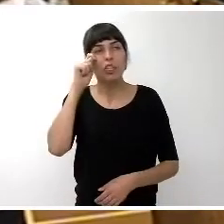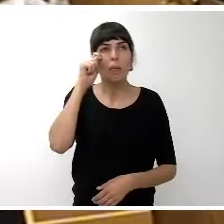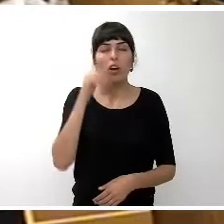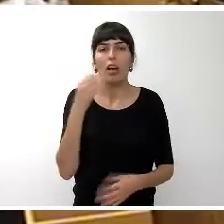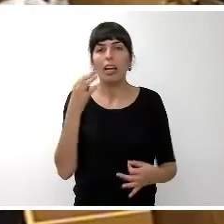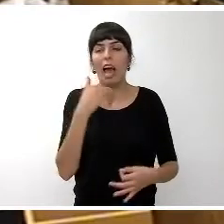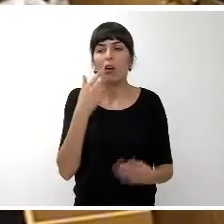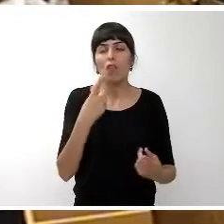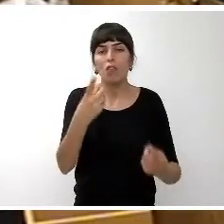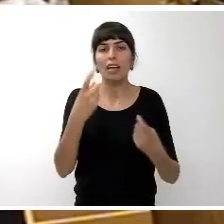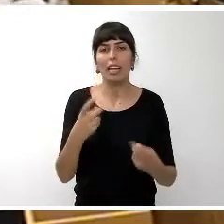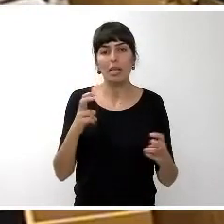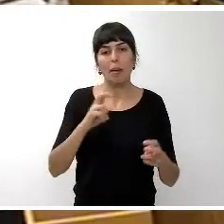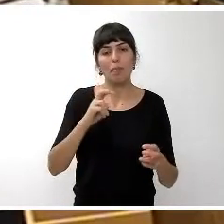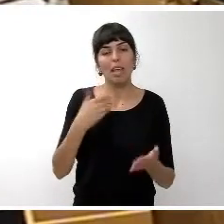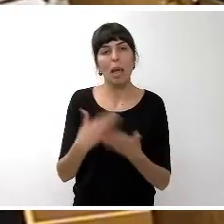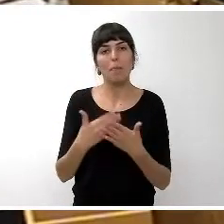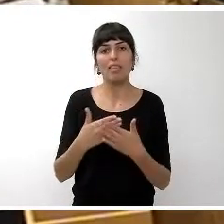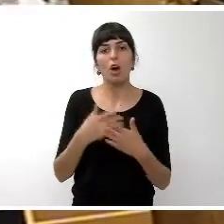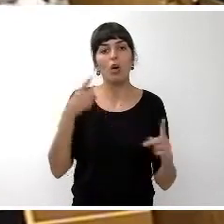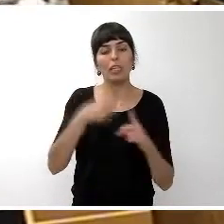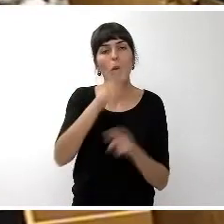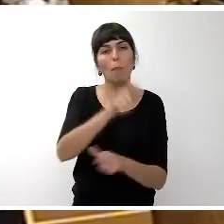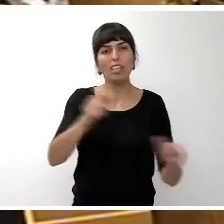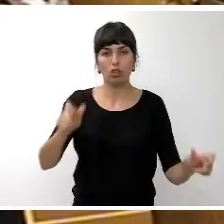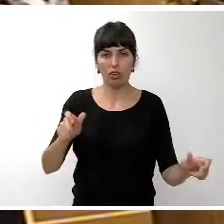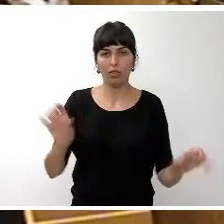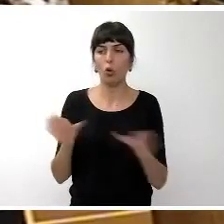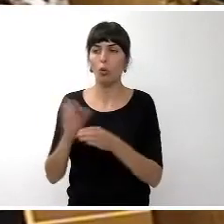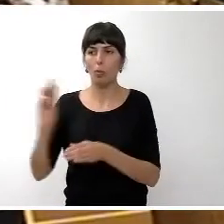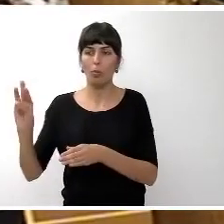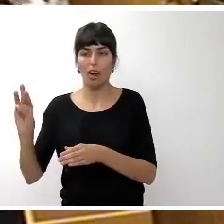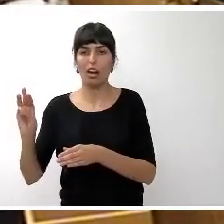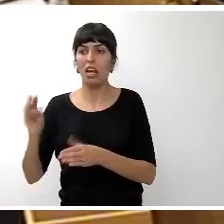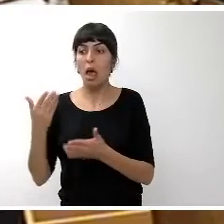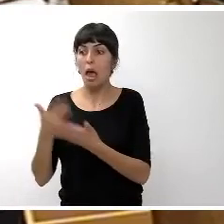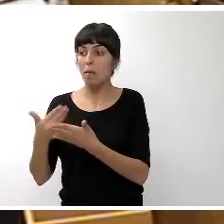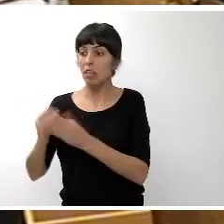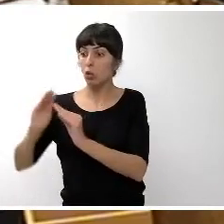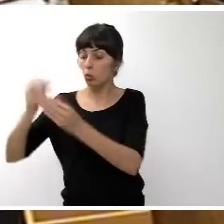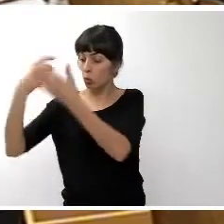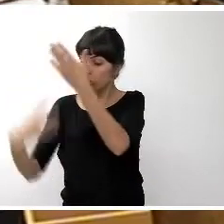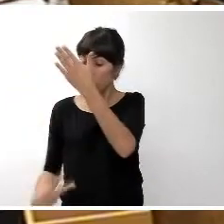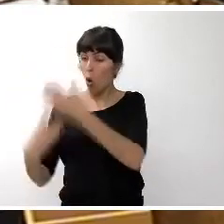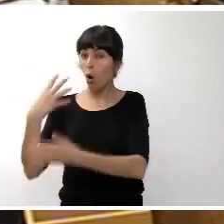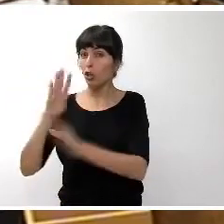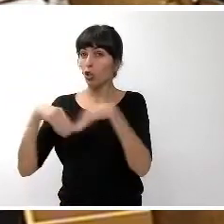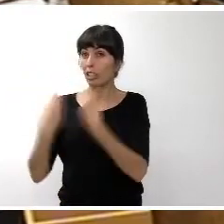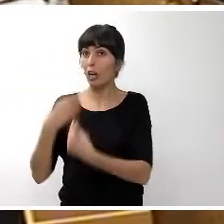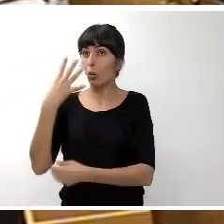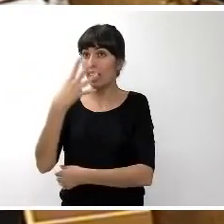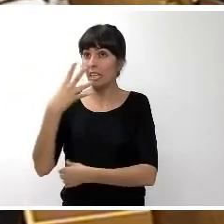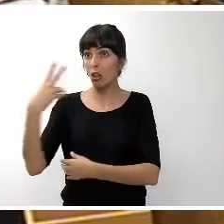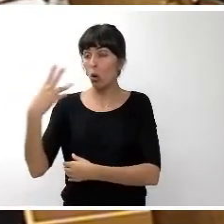acción social que vaya directamente dirigida a las personas por parte del grupo popular no hay ni una sola enmienda de las 42 47 que han